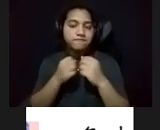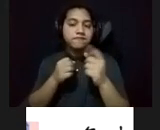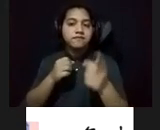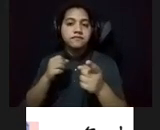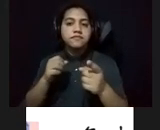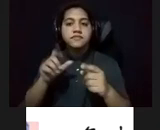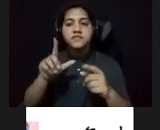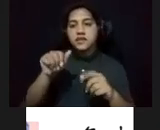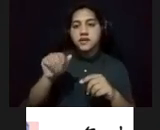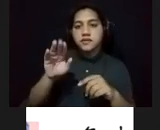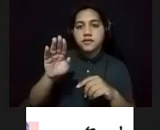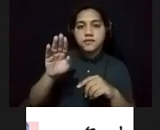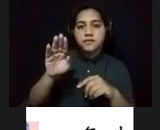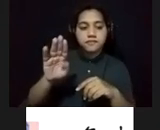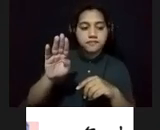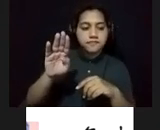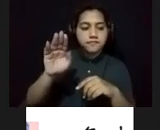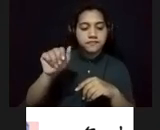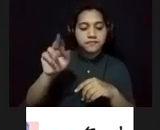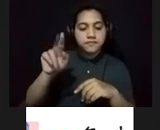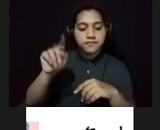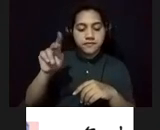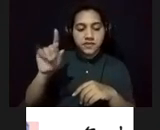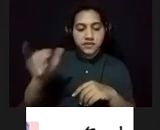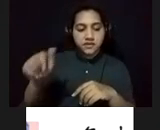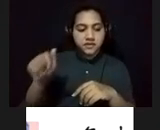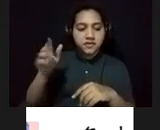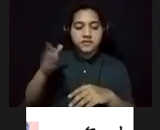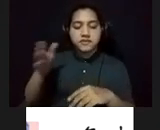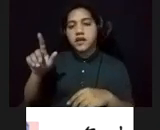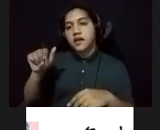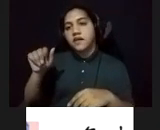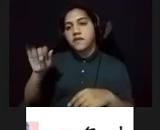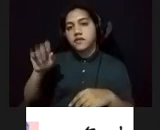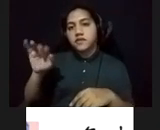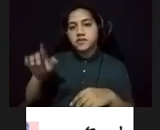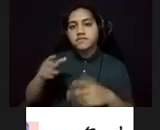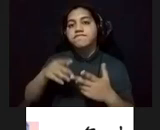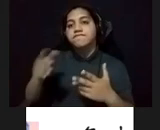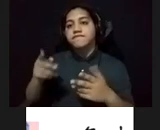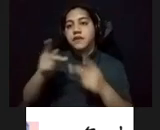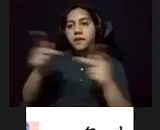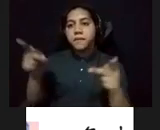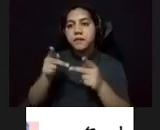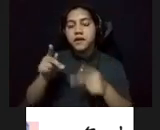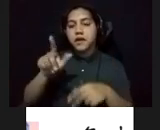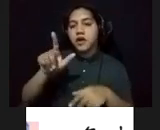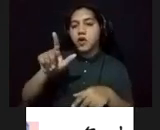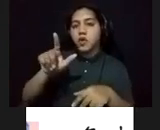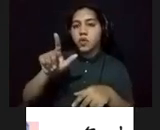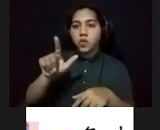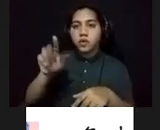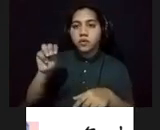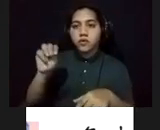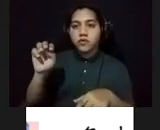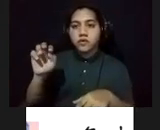Barandilla, La Fuente y Parque Luis Muñoz Marí. Todas las obras creadas a